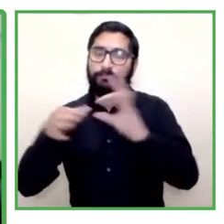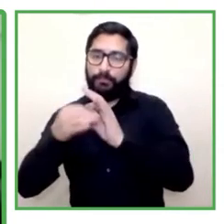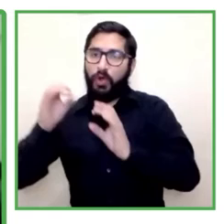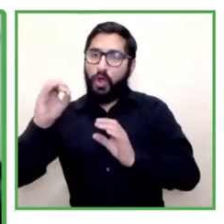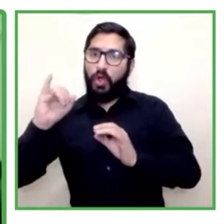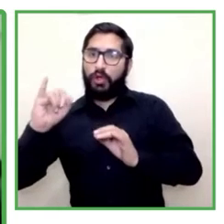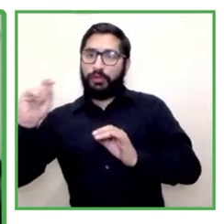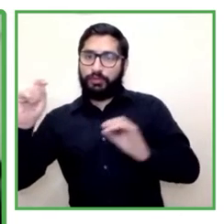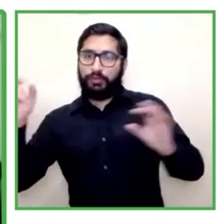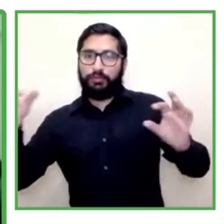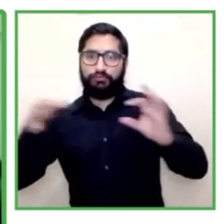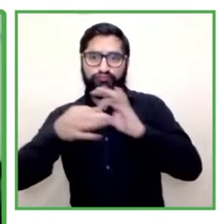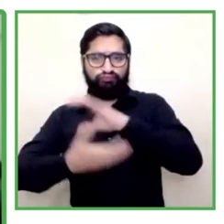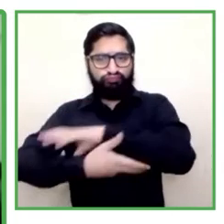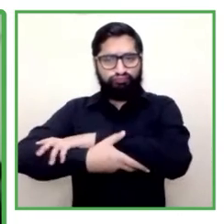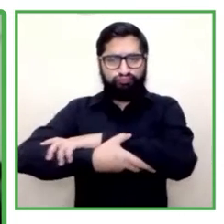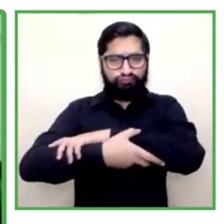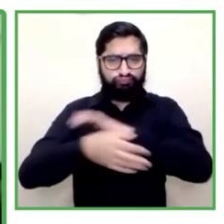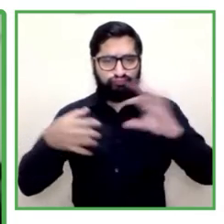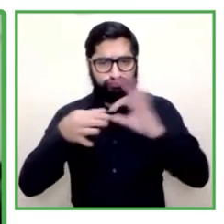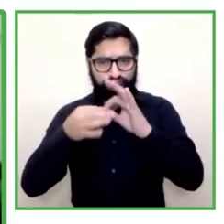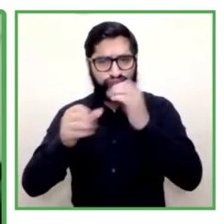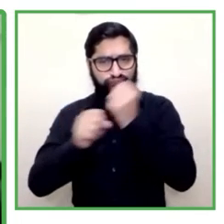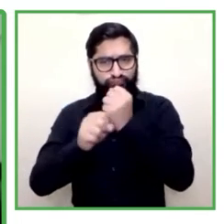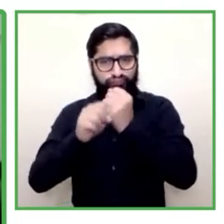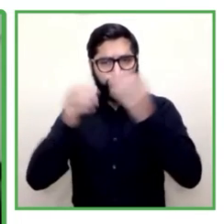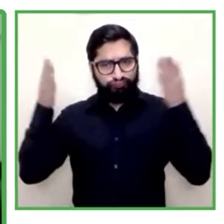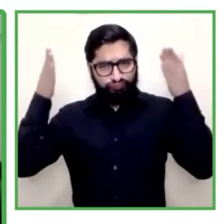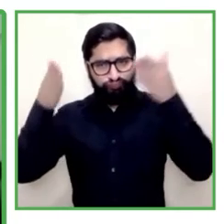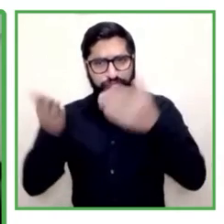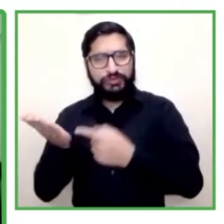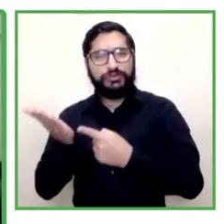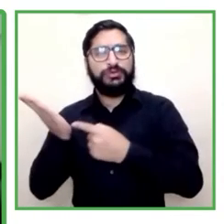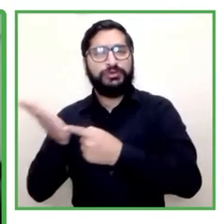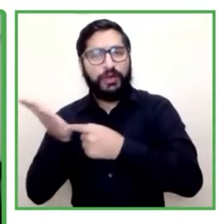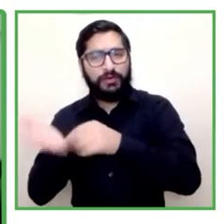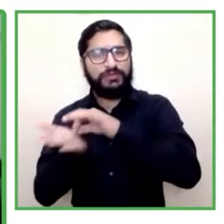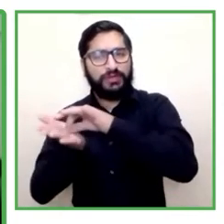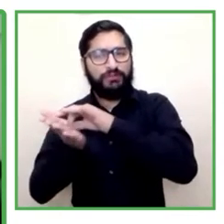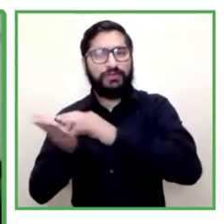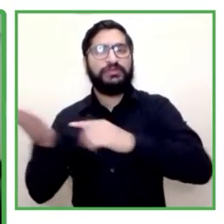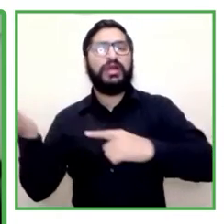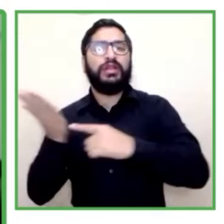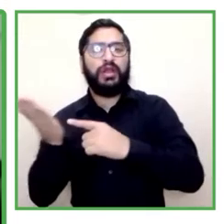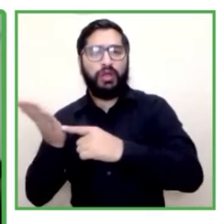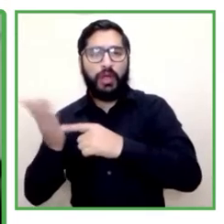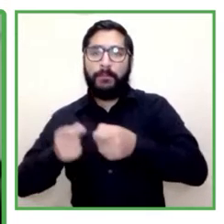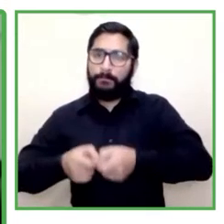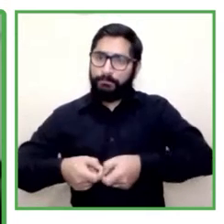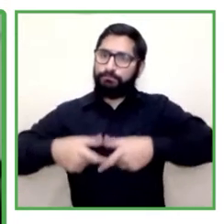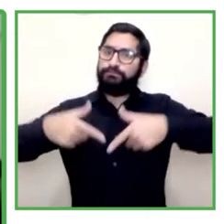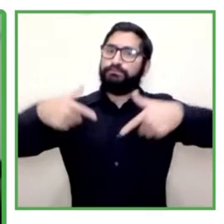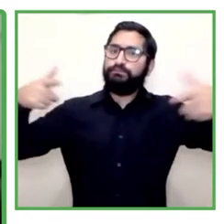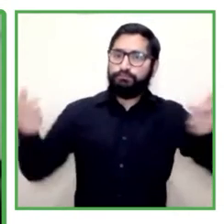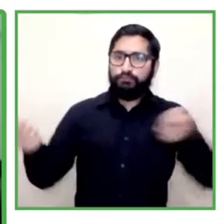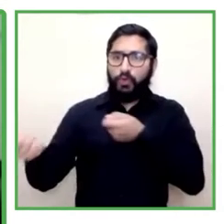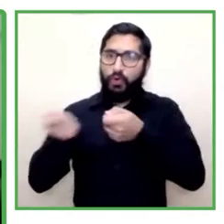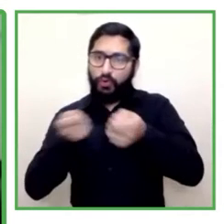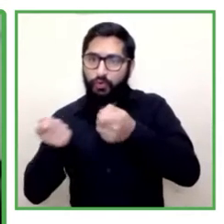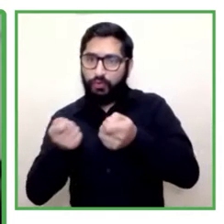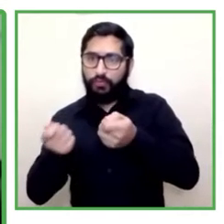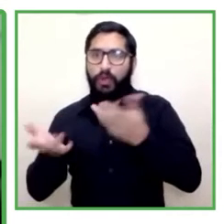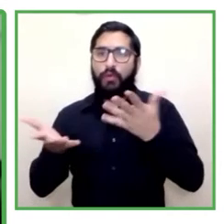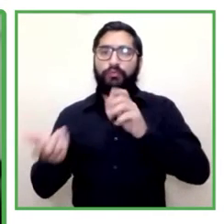de aumentar la comprensión y conciencia del ámbito público y de los negocios acerca de la contribución que las personas con